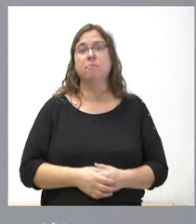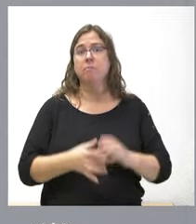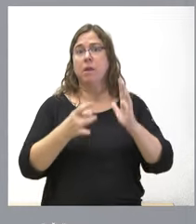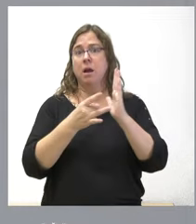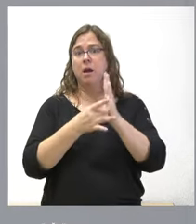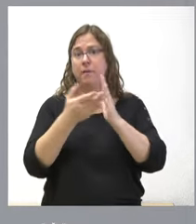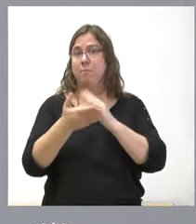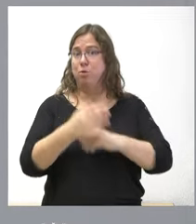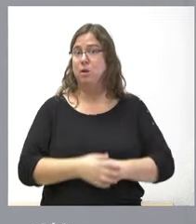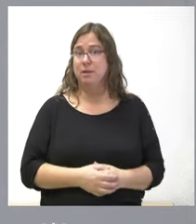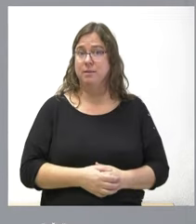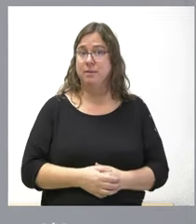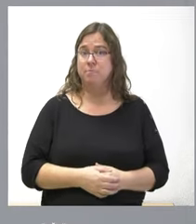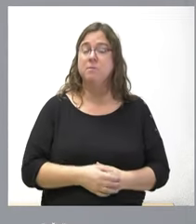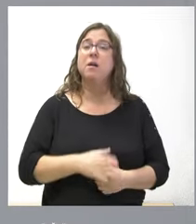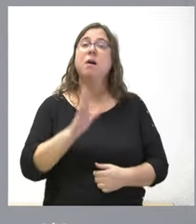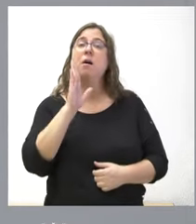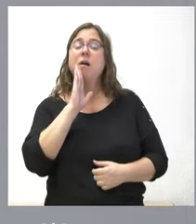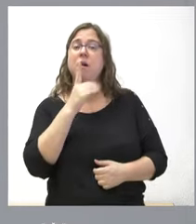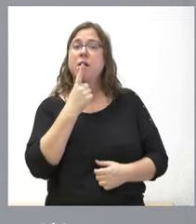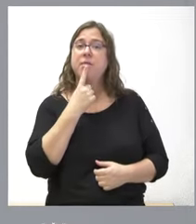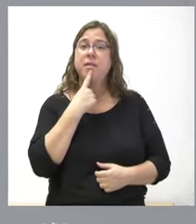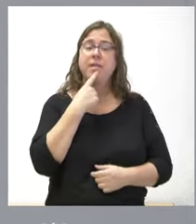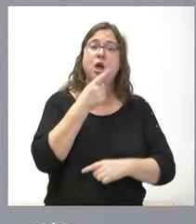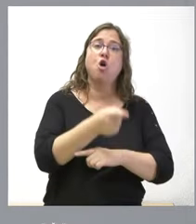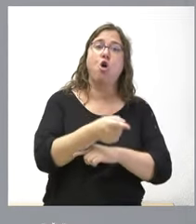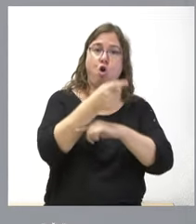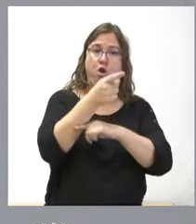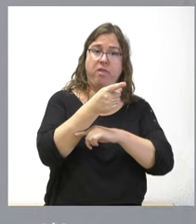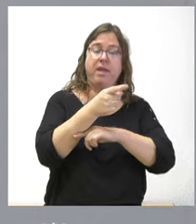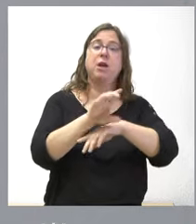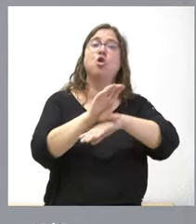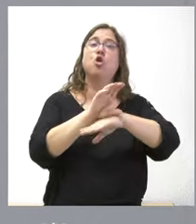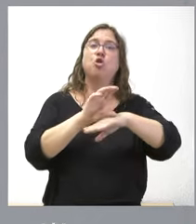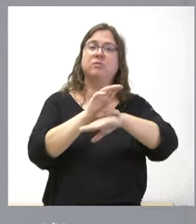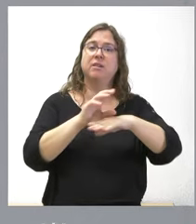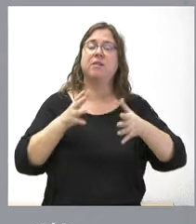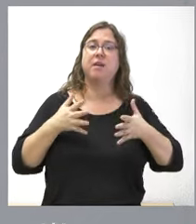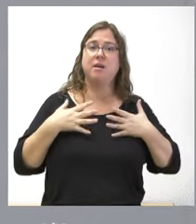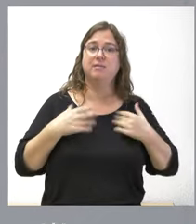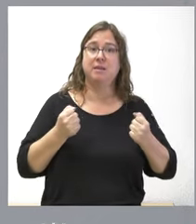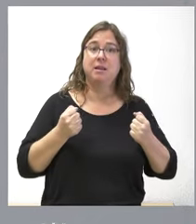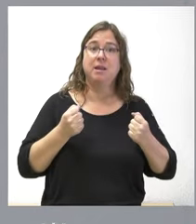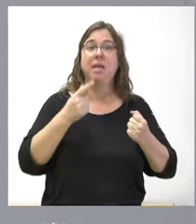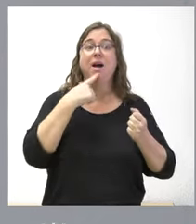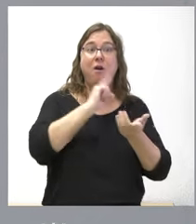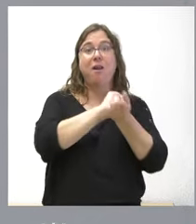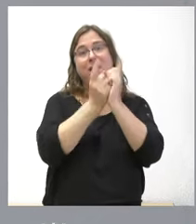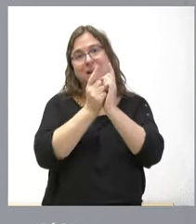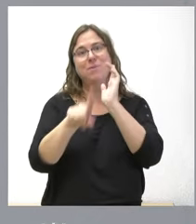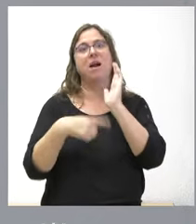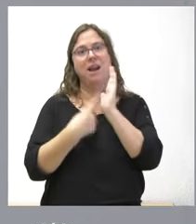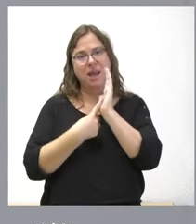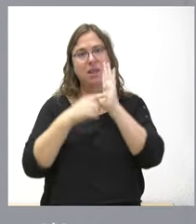fíjese de estar establecido en una orden de la consejería de sanidad hasta establecido una ley de las cortes de